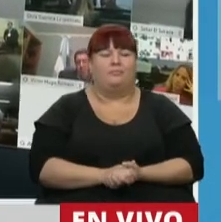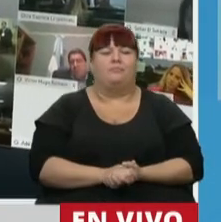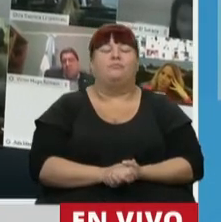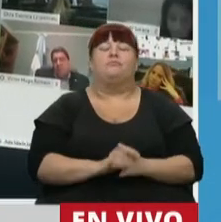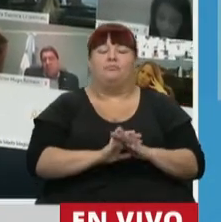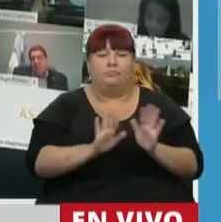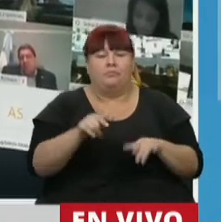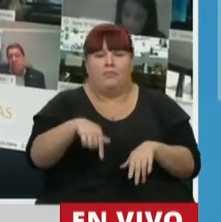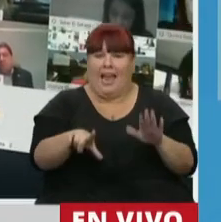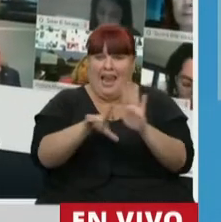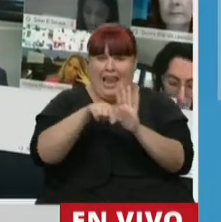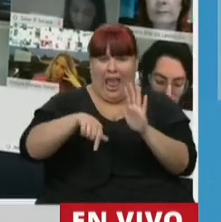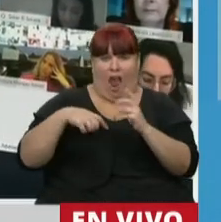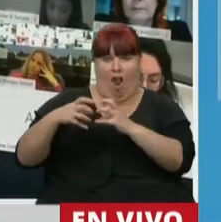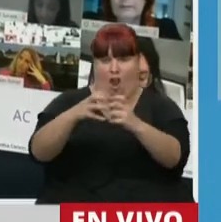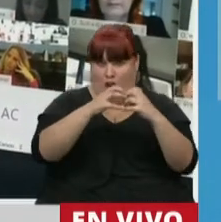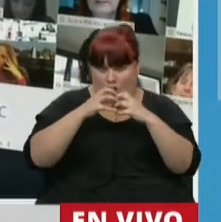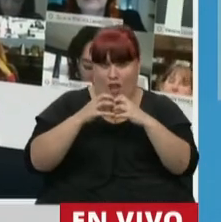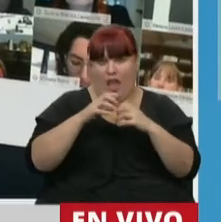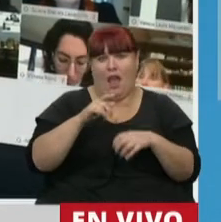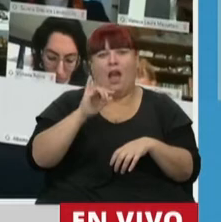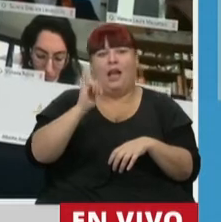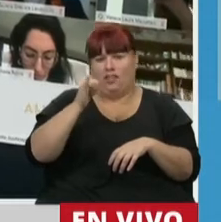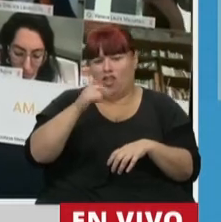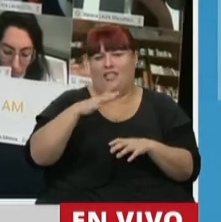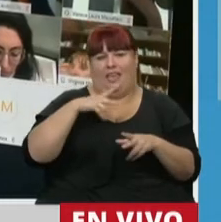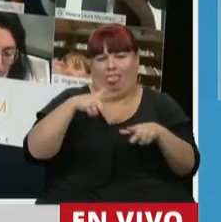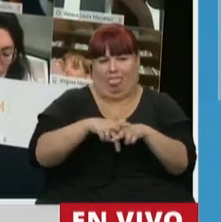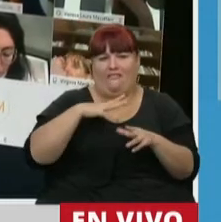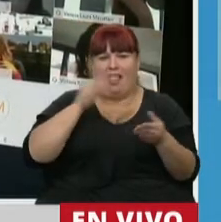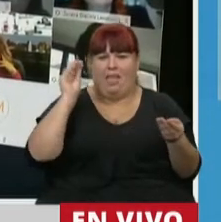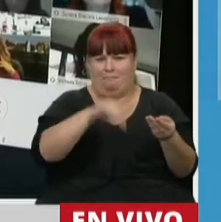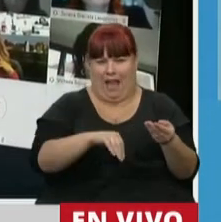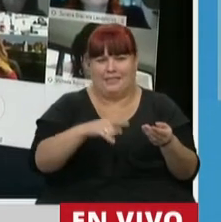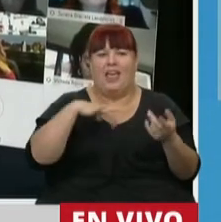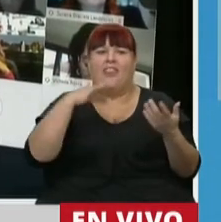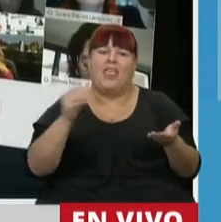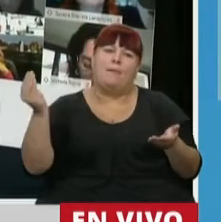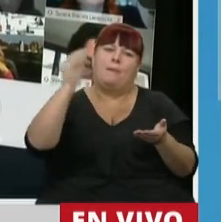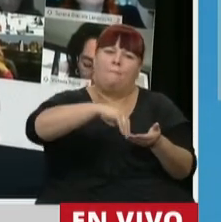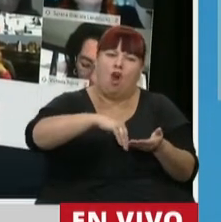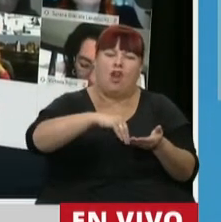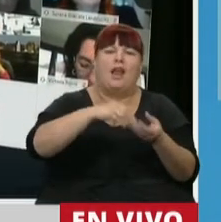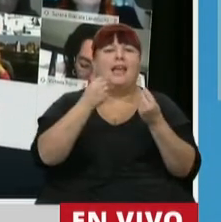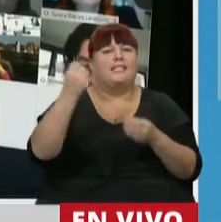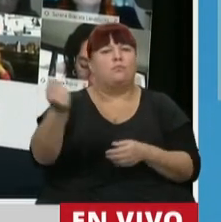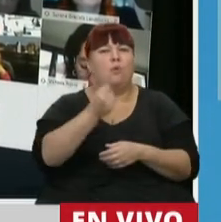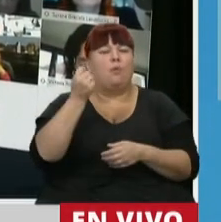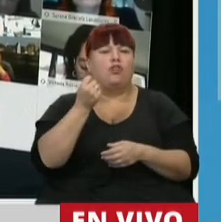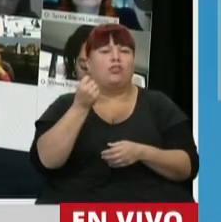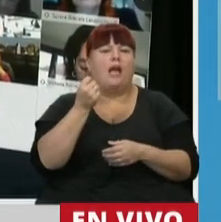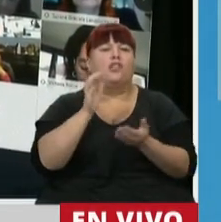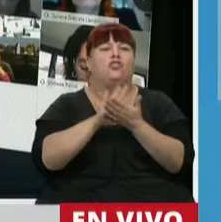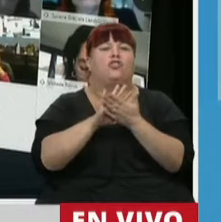Ahora bien, esta ley que estamos discutiendo, indudablemente que va a estar incompleta si no incorporamos la dimensión que tiene que ver